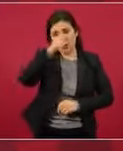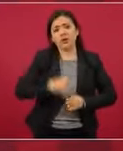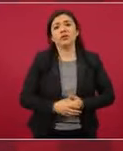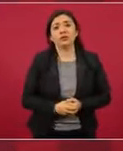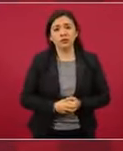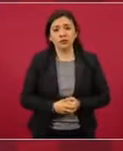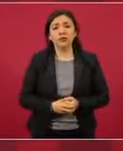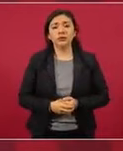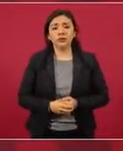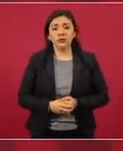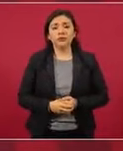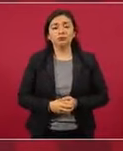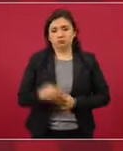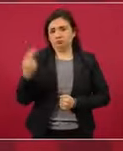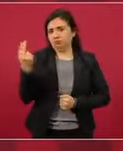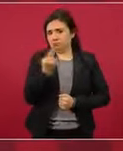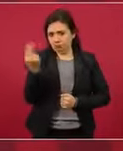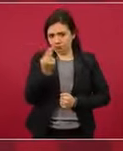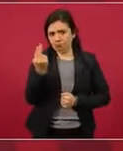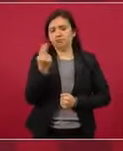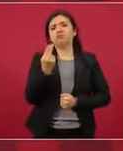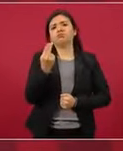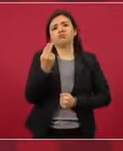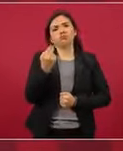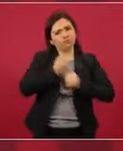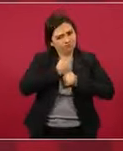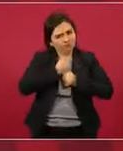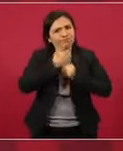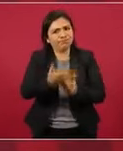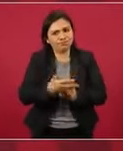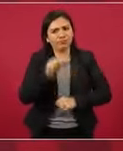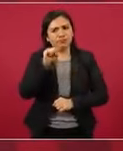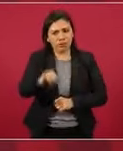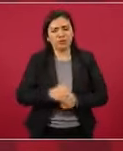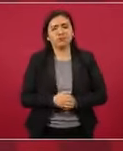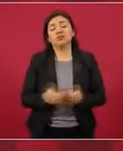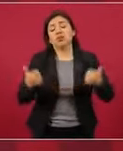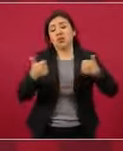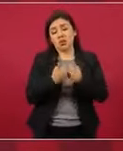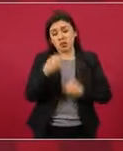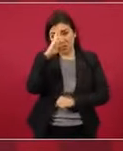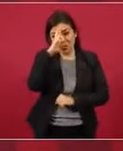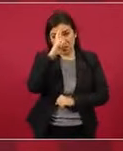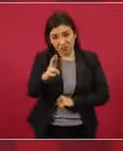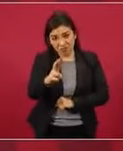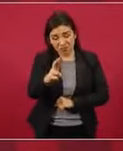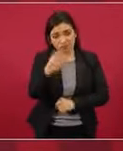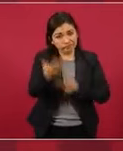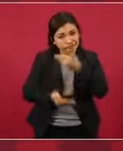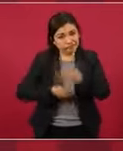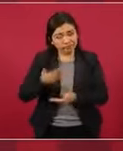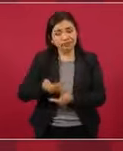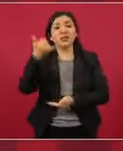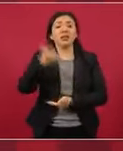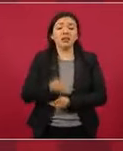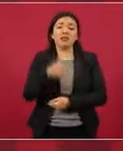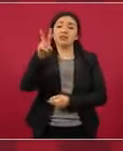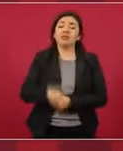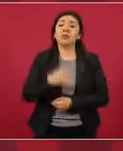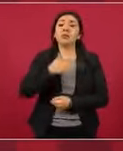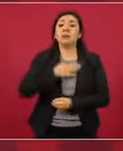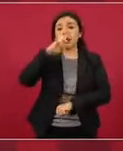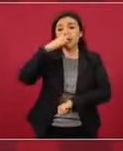manifestarse y nuestro respeto y además es nuestra responsabilidad